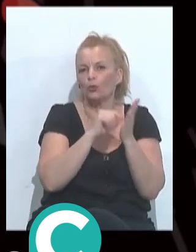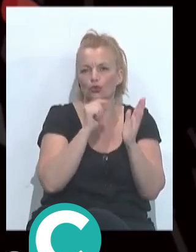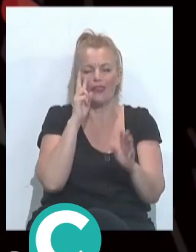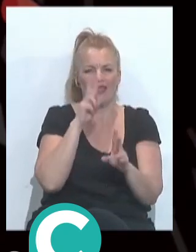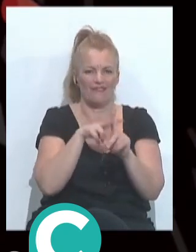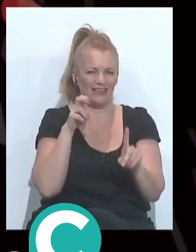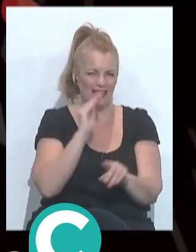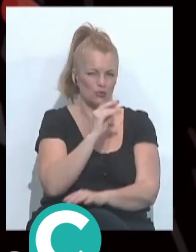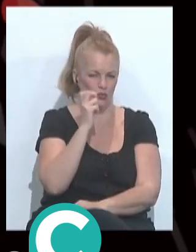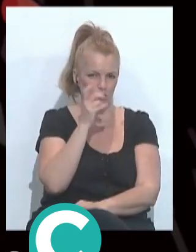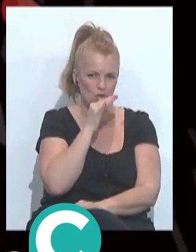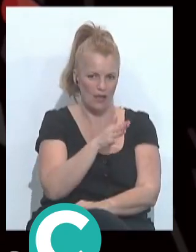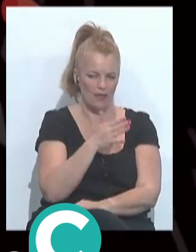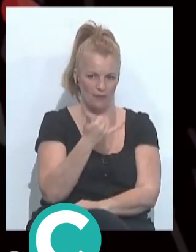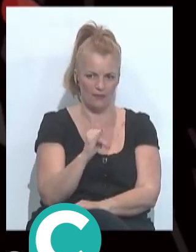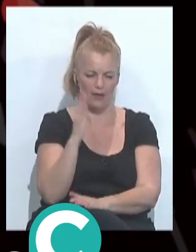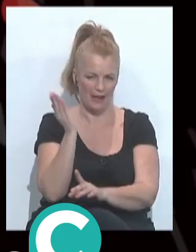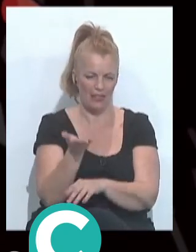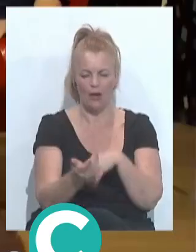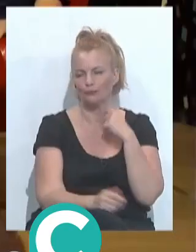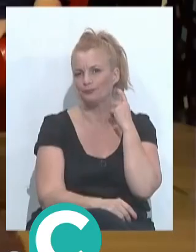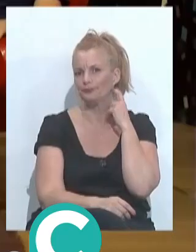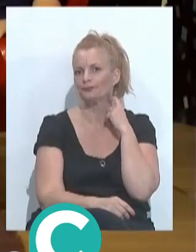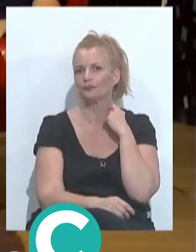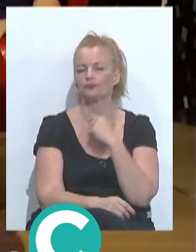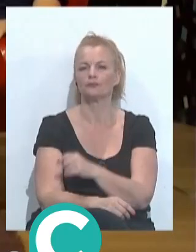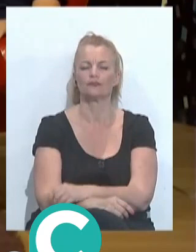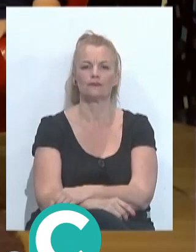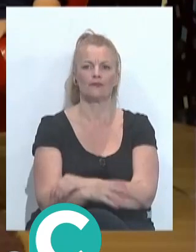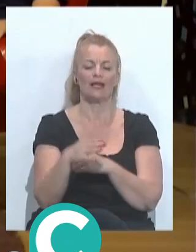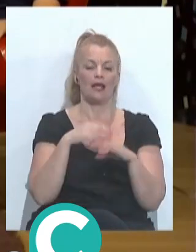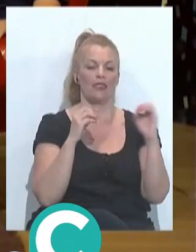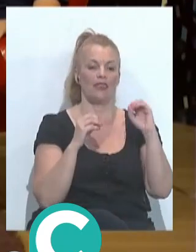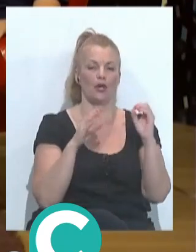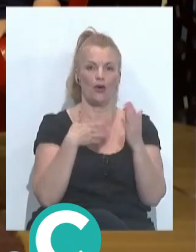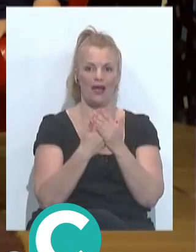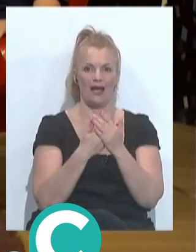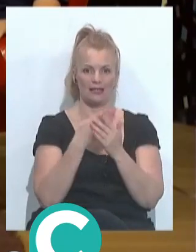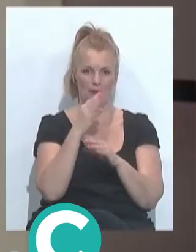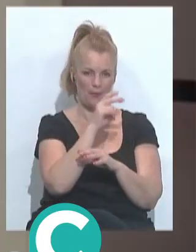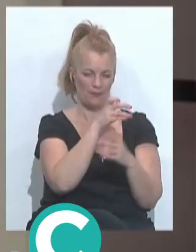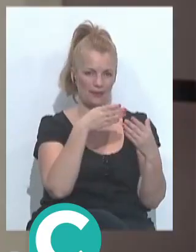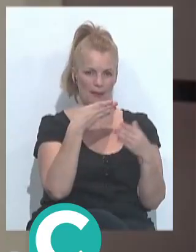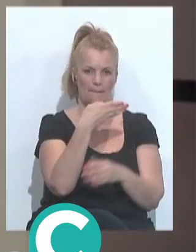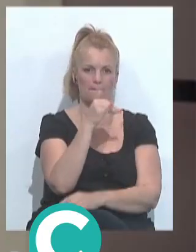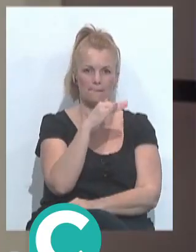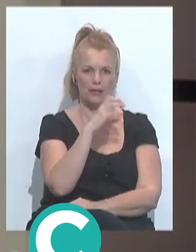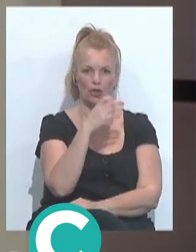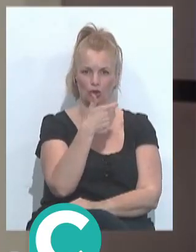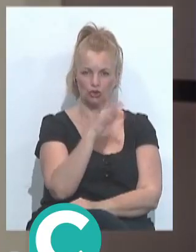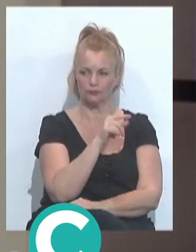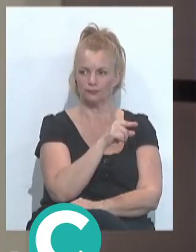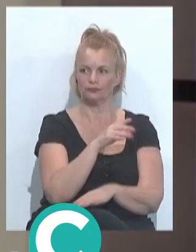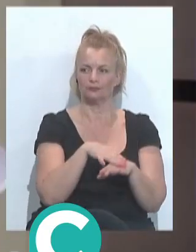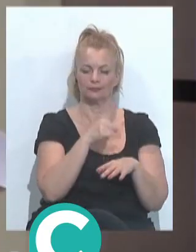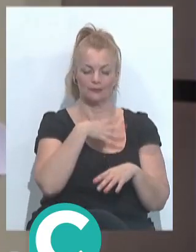que se ha quitado lo que se ha penalizado pero por ejemplo hablando del cero al tipo de bizcocho yo creo que hay cuestiones que